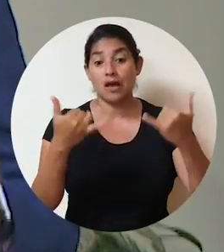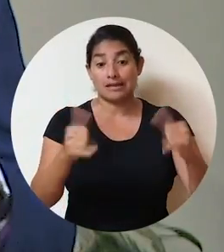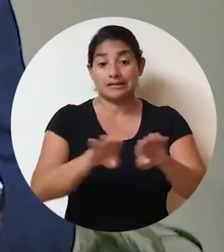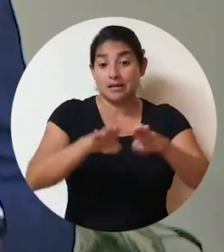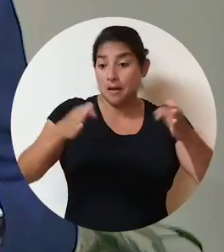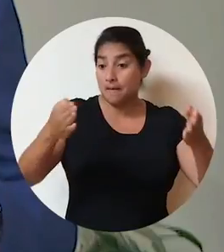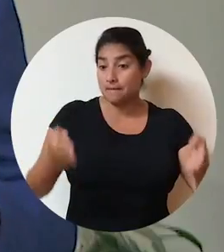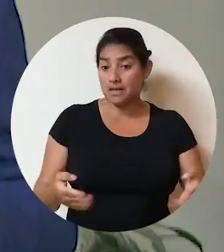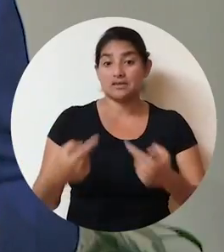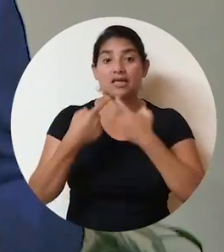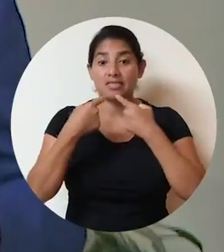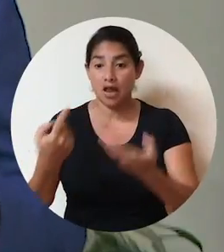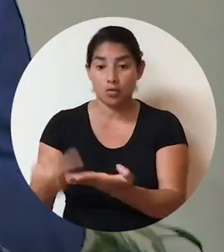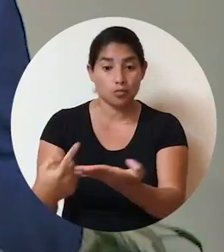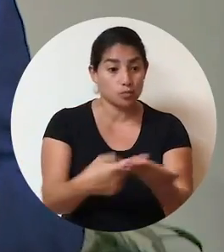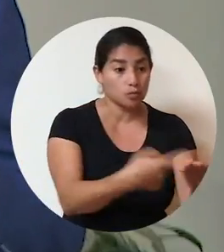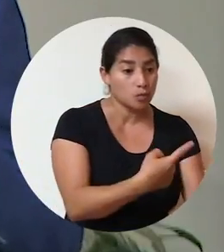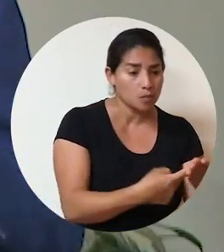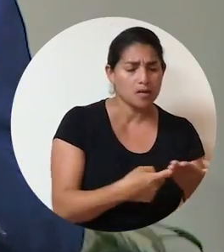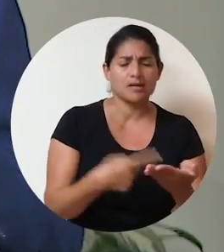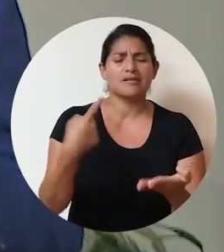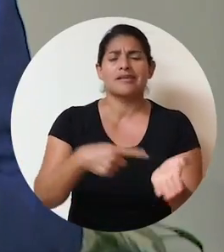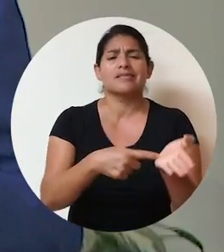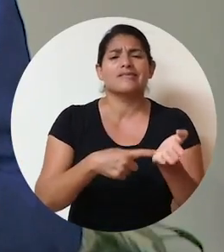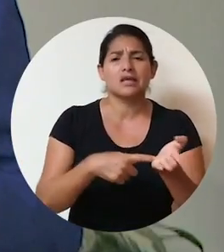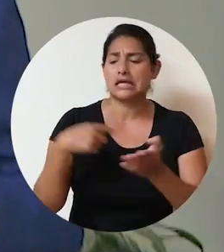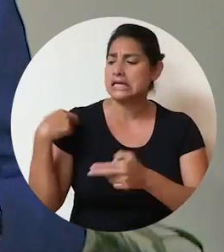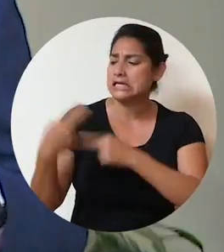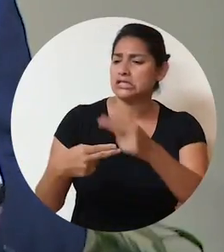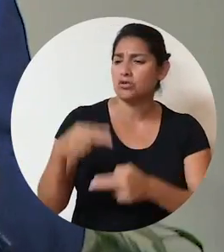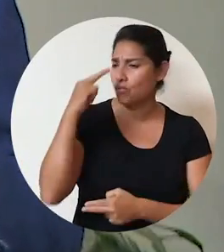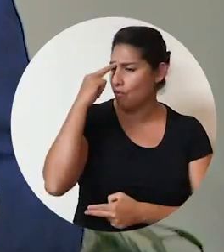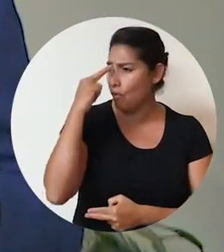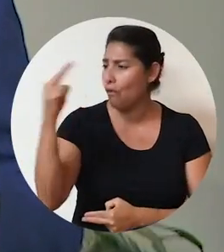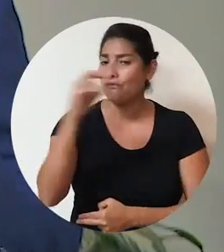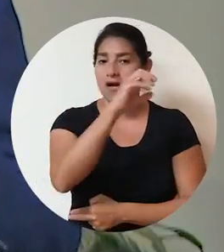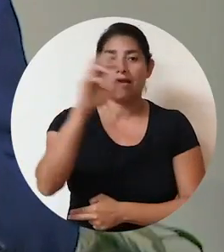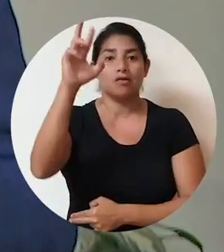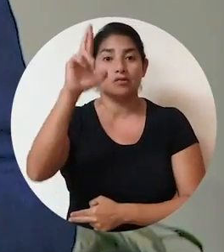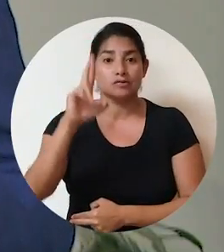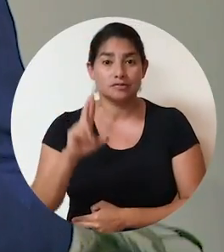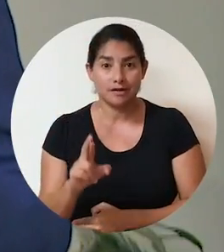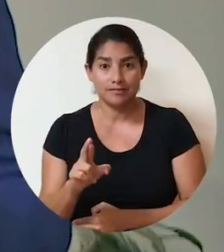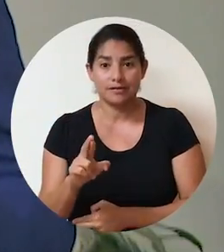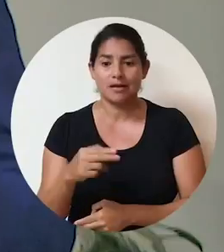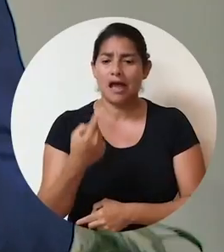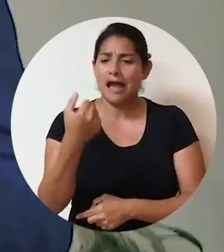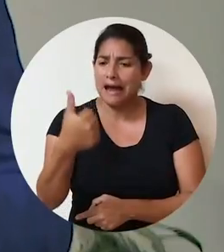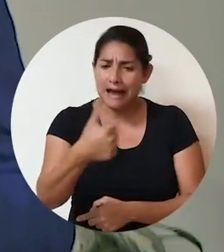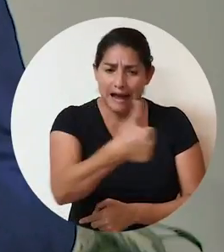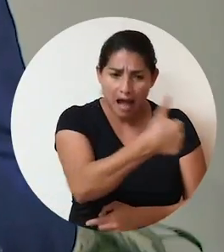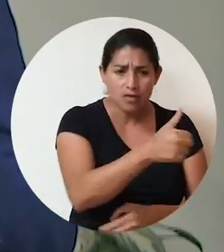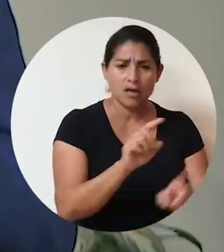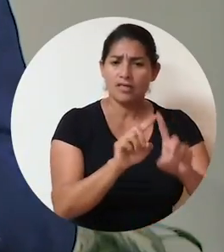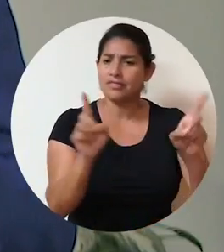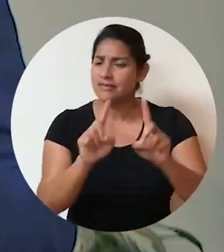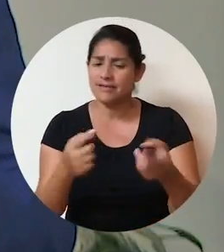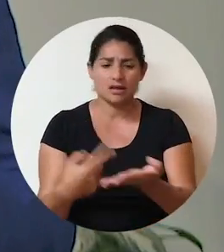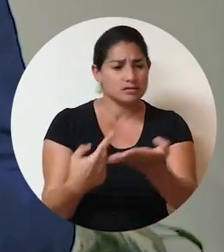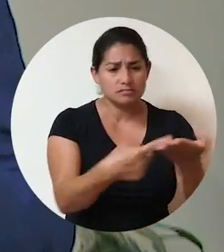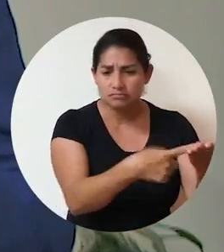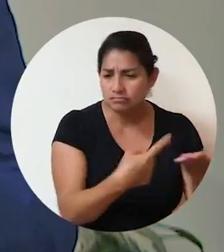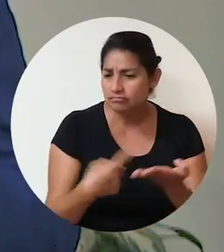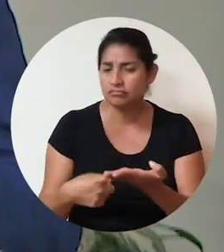Esta mesa tendrá el deber histórico de honrar a Costa Rica en cada una de sus